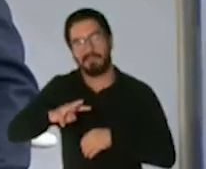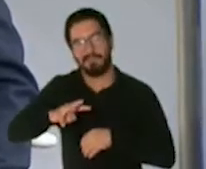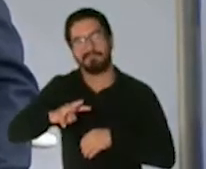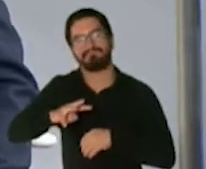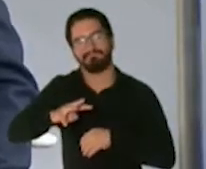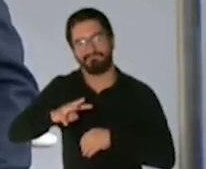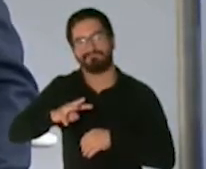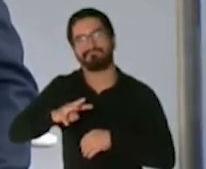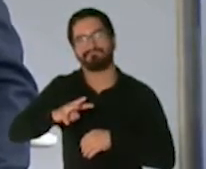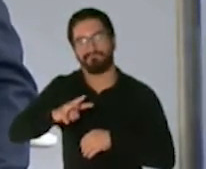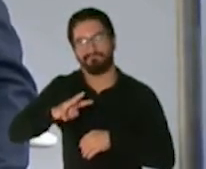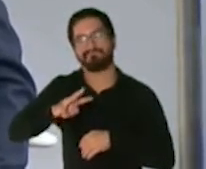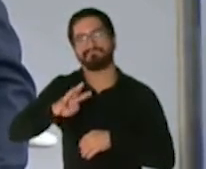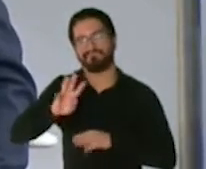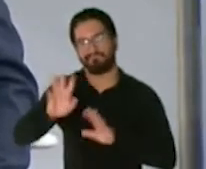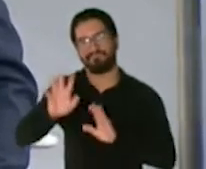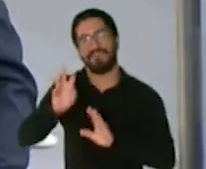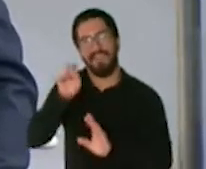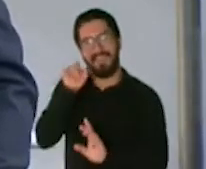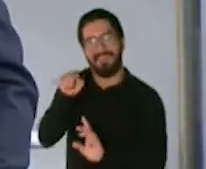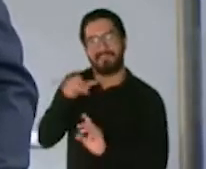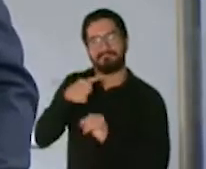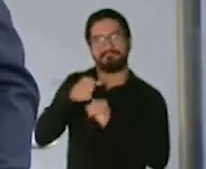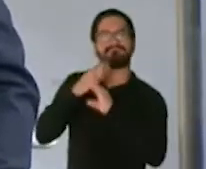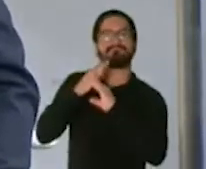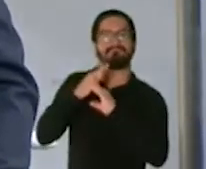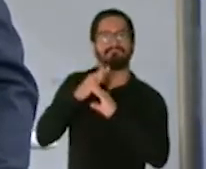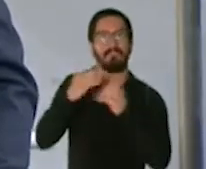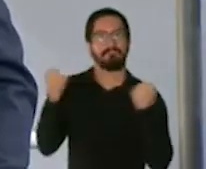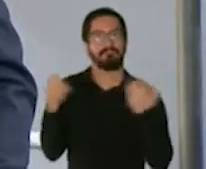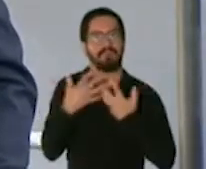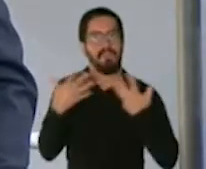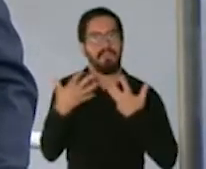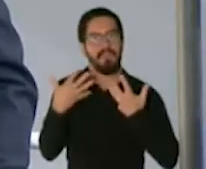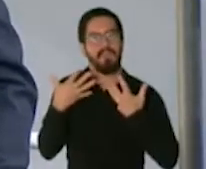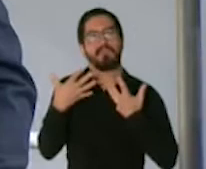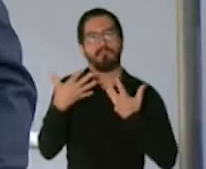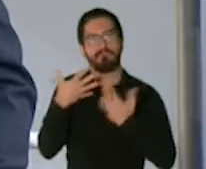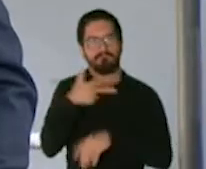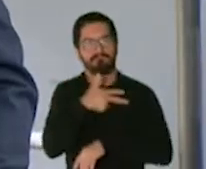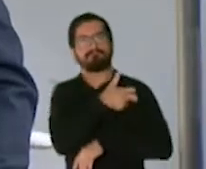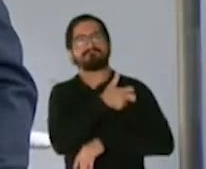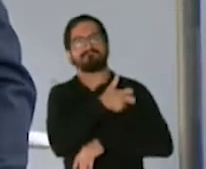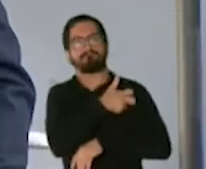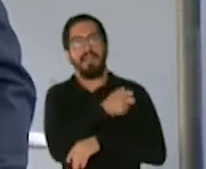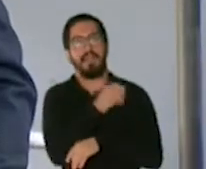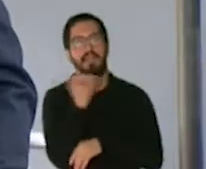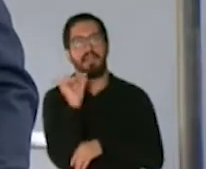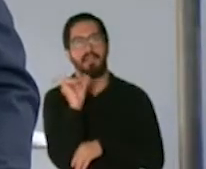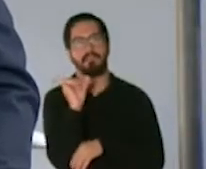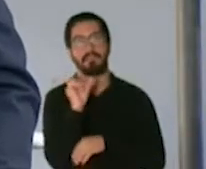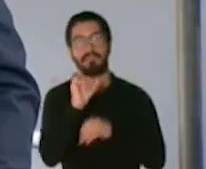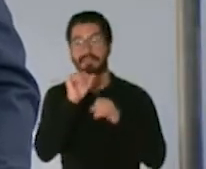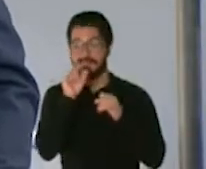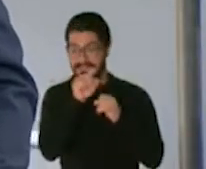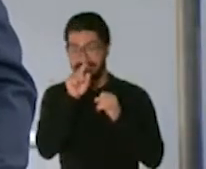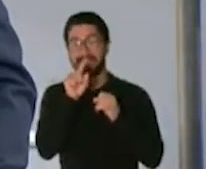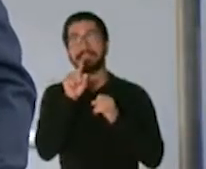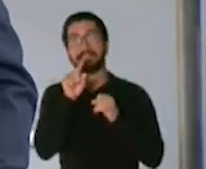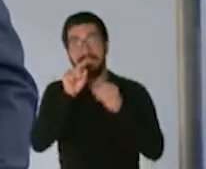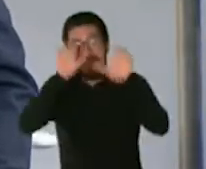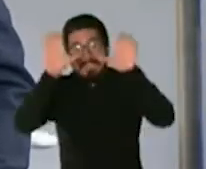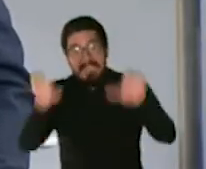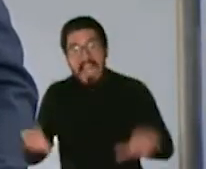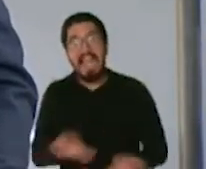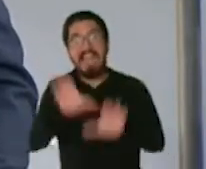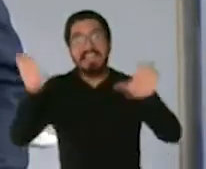en contra de la indiferencia en contra del miedo nos estamos vacunando en contra de la pasividad nos vamos a